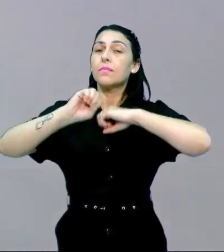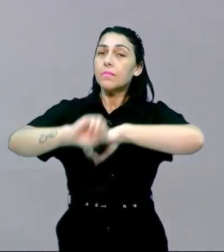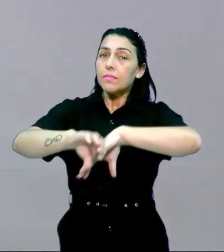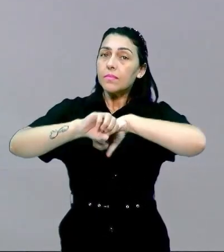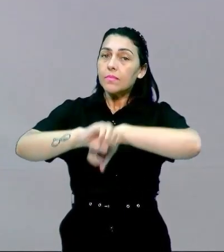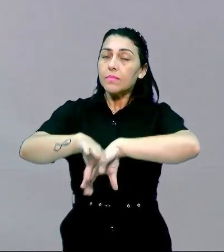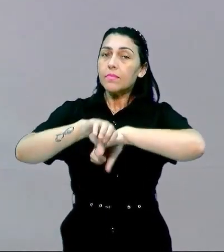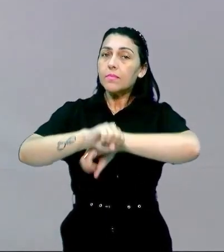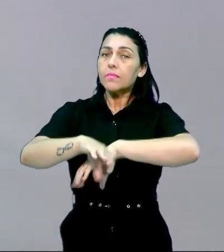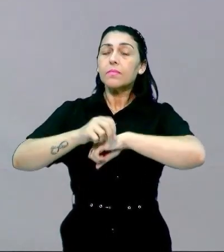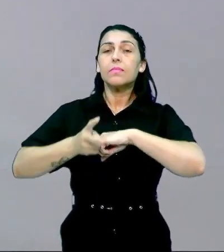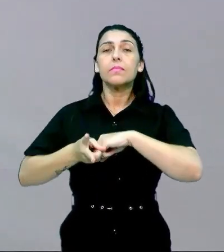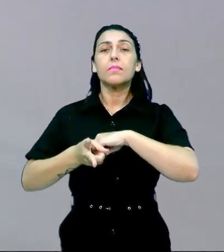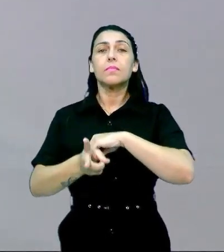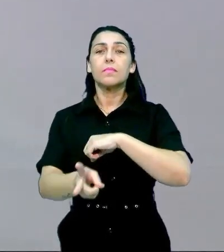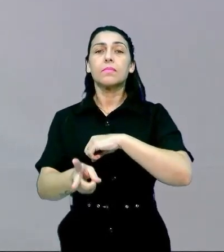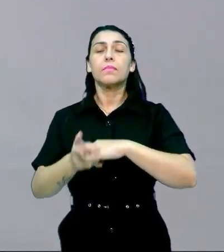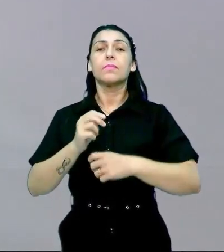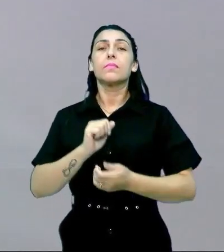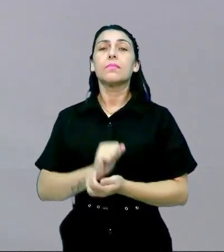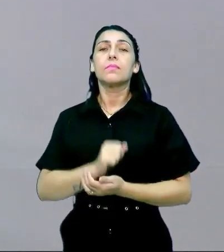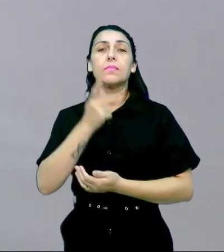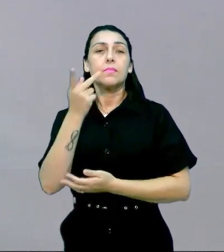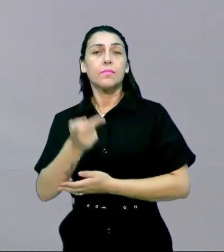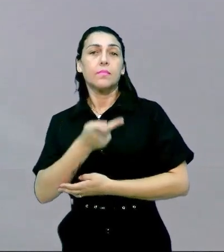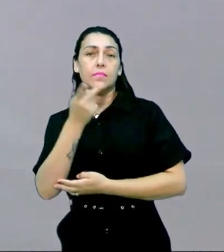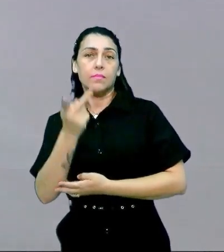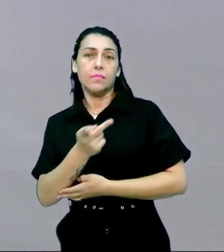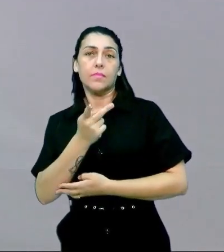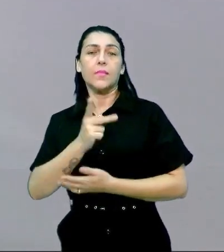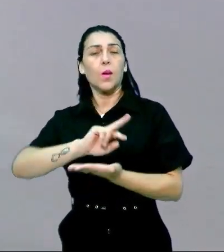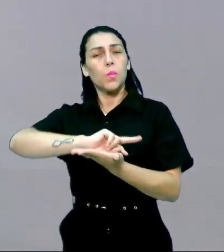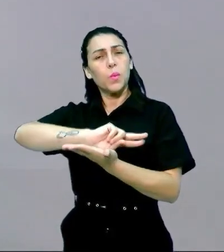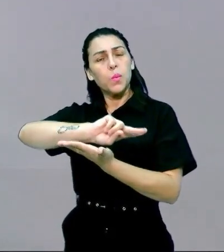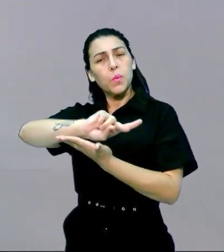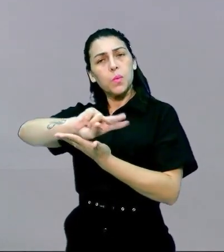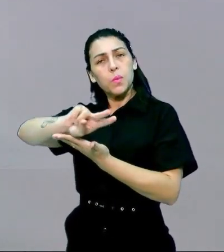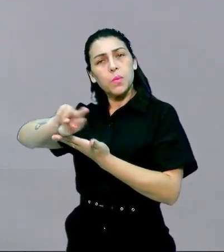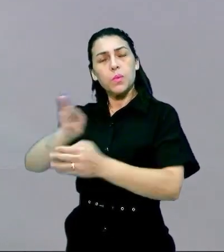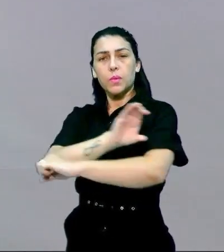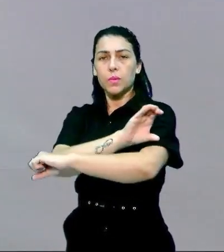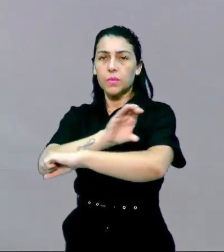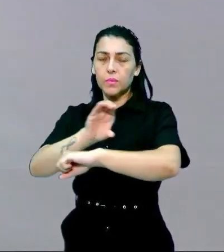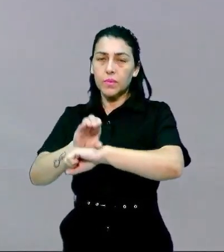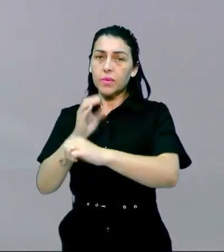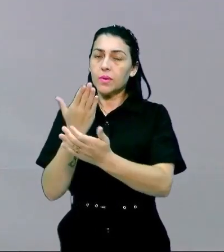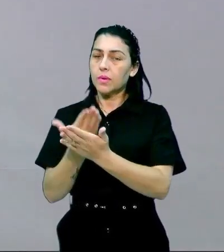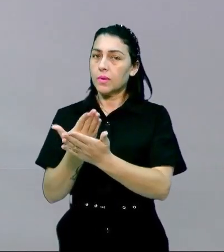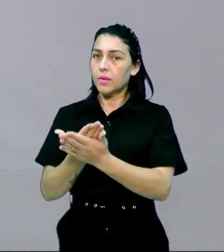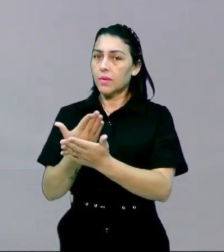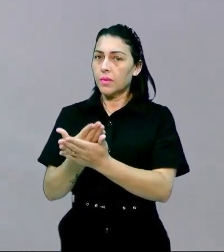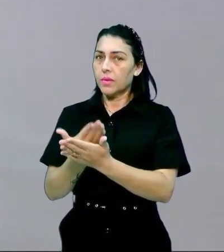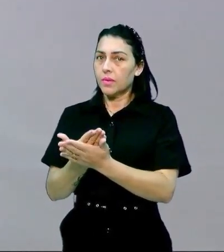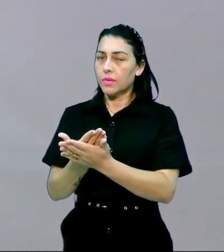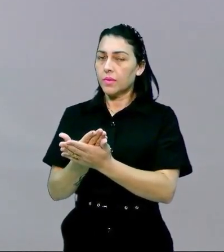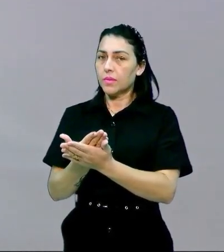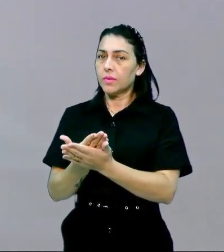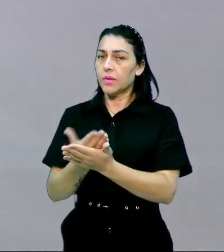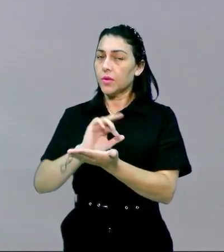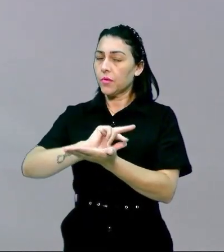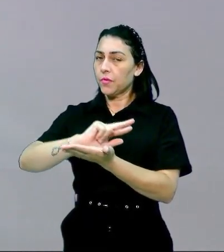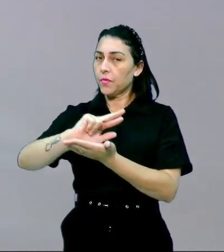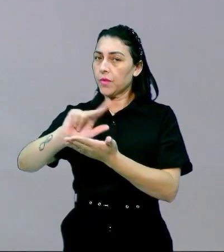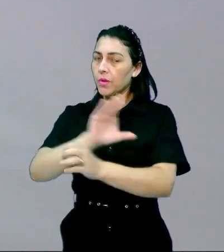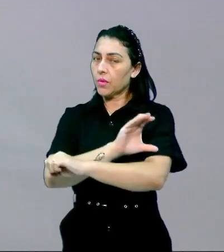y dar continuidad de hablar un poco de la diversidad cultural en esta aula de